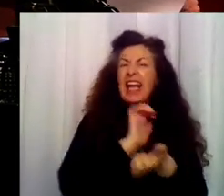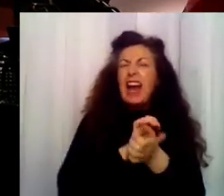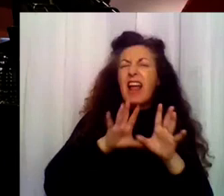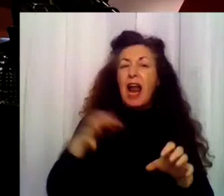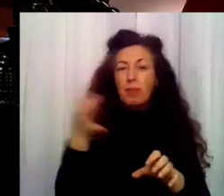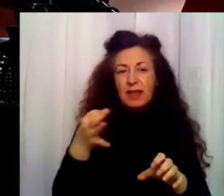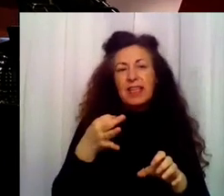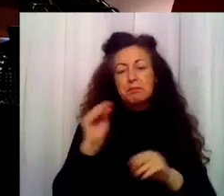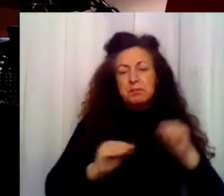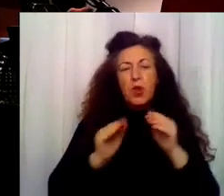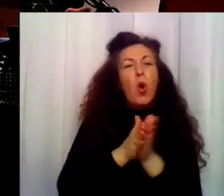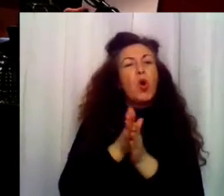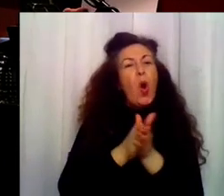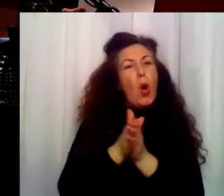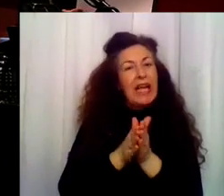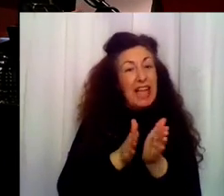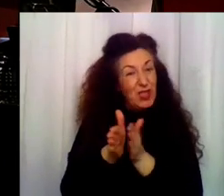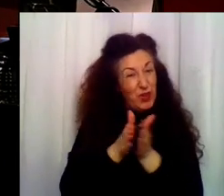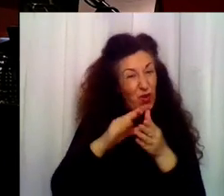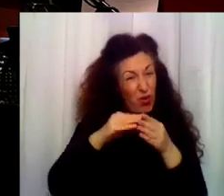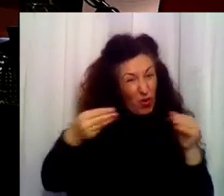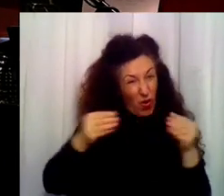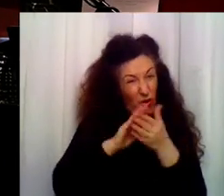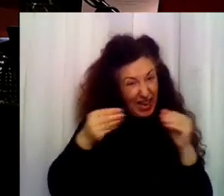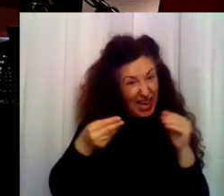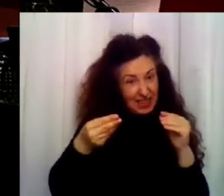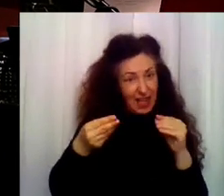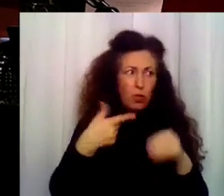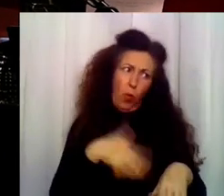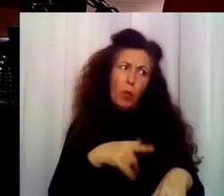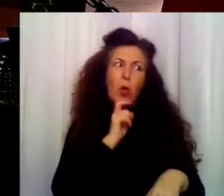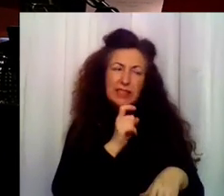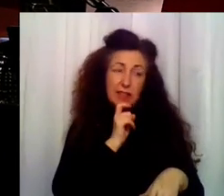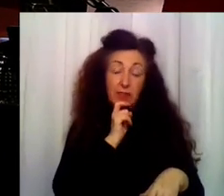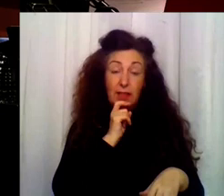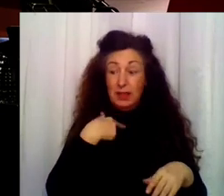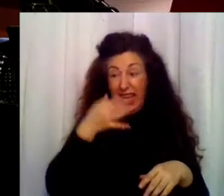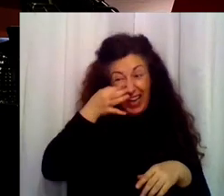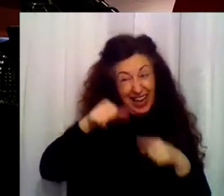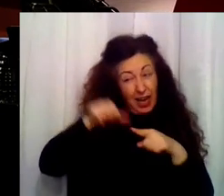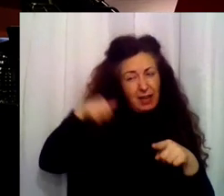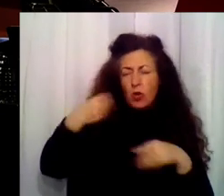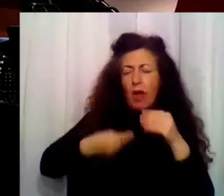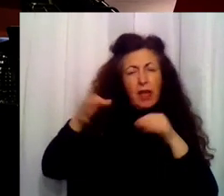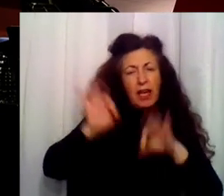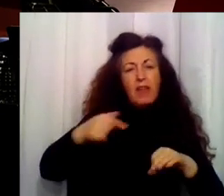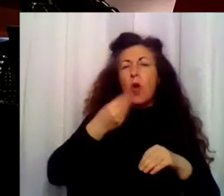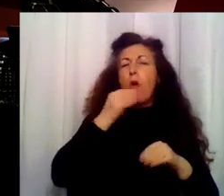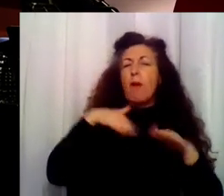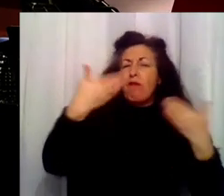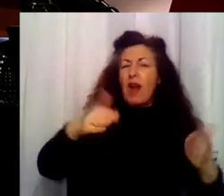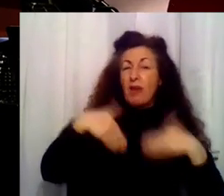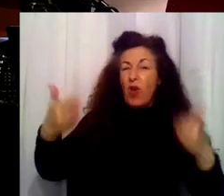difícil, No te creas. Sí, sí, ya yo en realidad no sabía hacer nada. Siempre he comido fuera y, bueno, la cena, cualquier cosa. Martina,